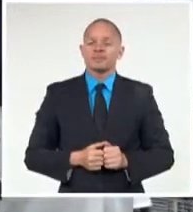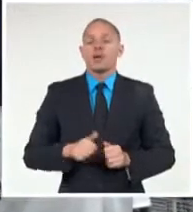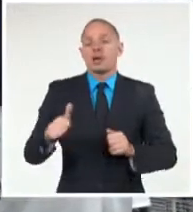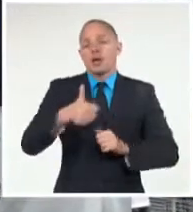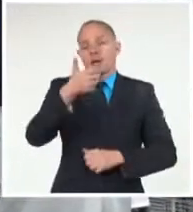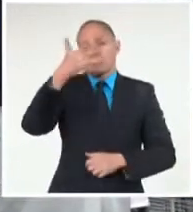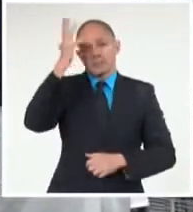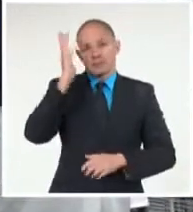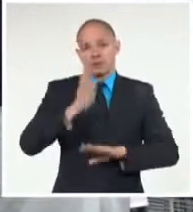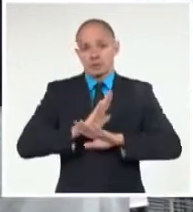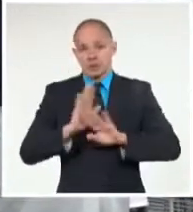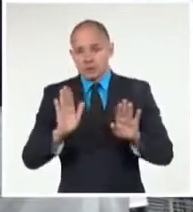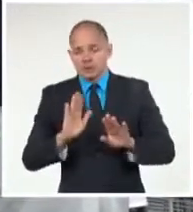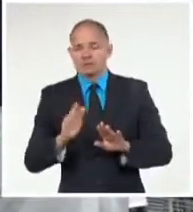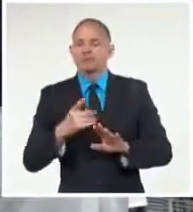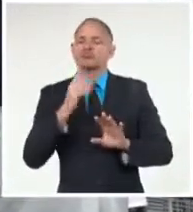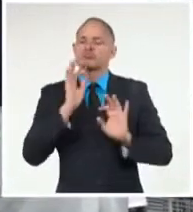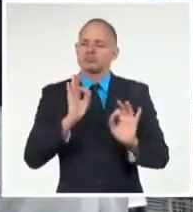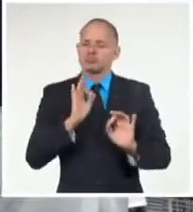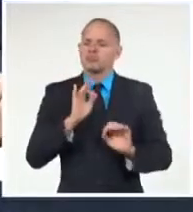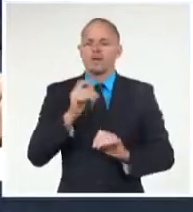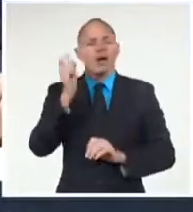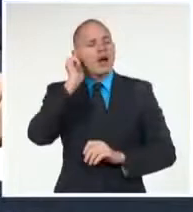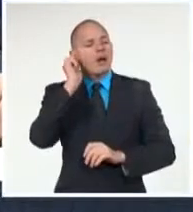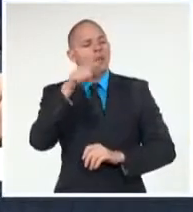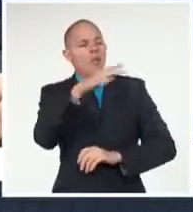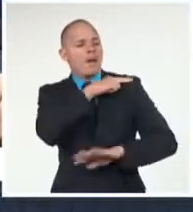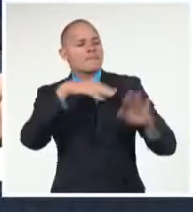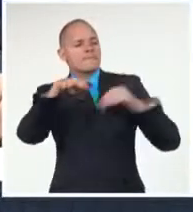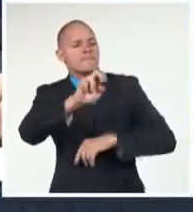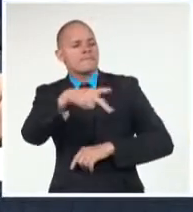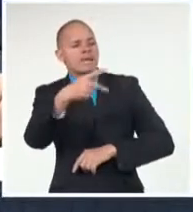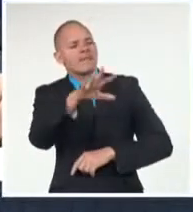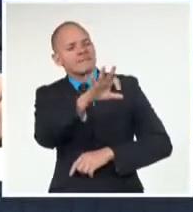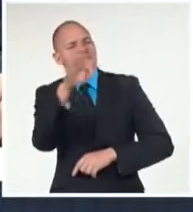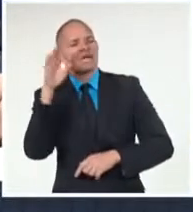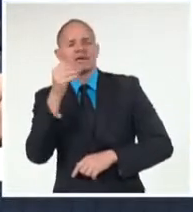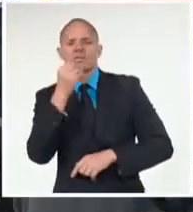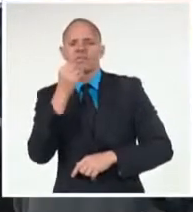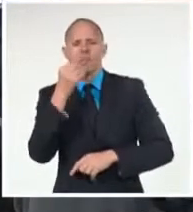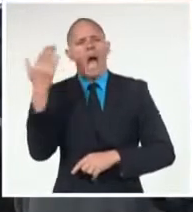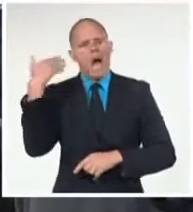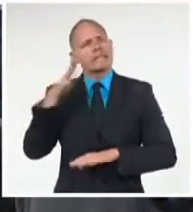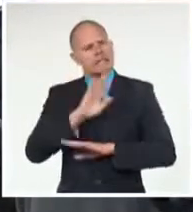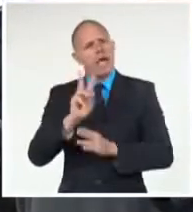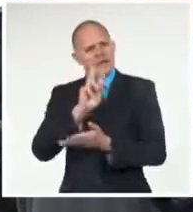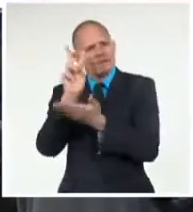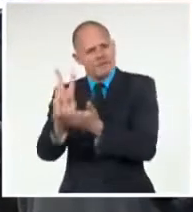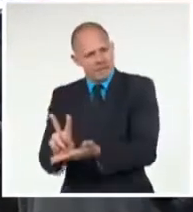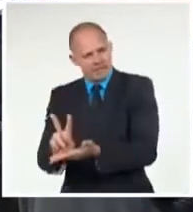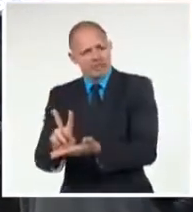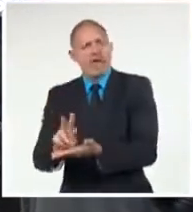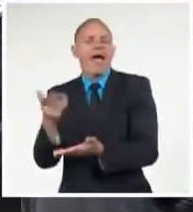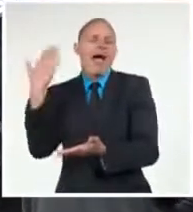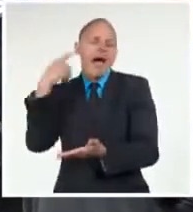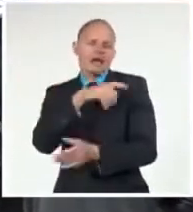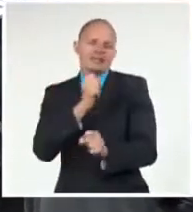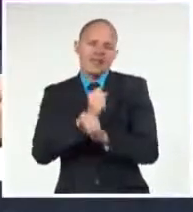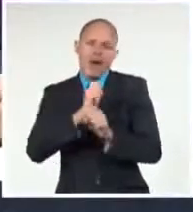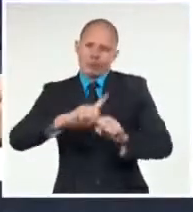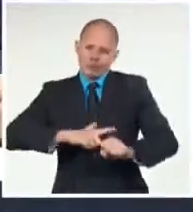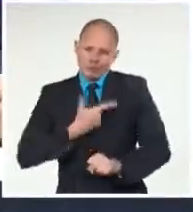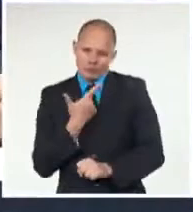dirigió una invitación oficial a Cuba a la primera ministra, quien ya ha visitado nuestro país como ministra de Cultura. Puedo